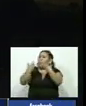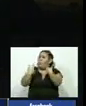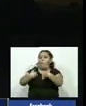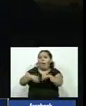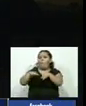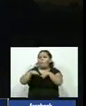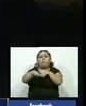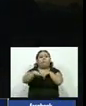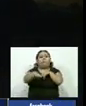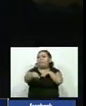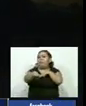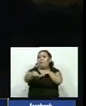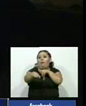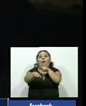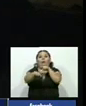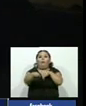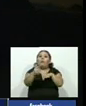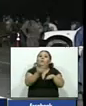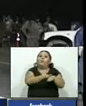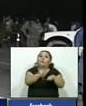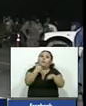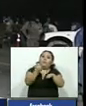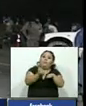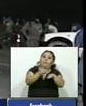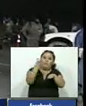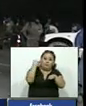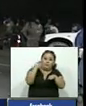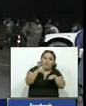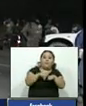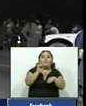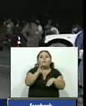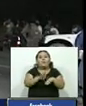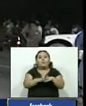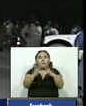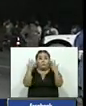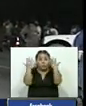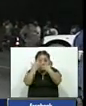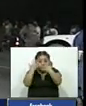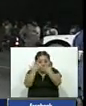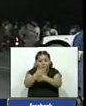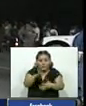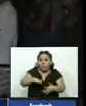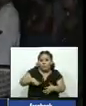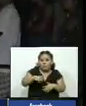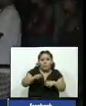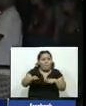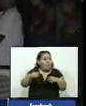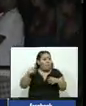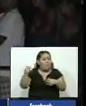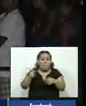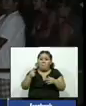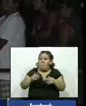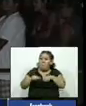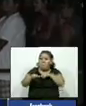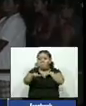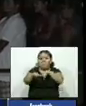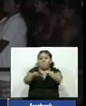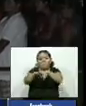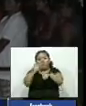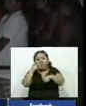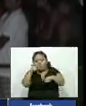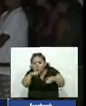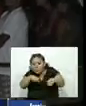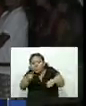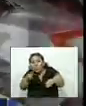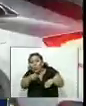con sus luces y todo ahí fue falla por la oscuridad del lugar y la alta velocidad al momento de procesar la